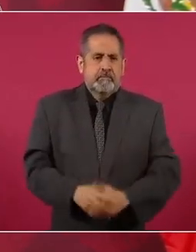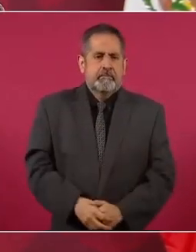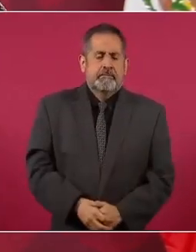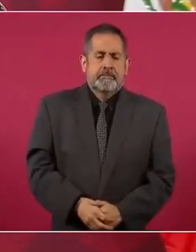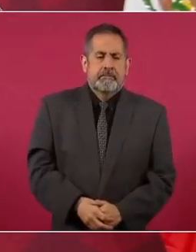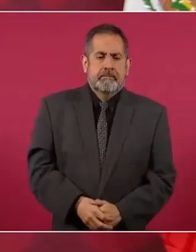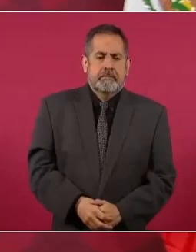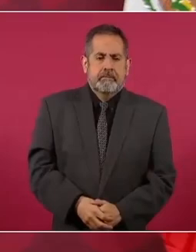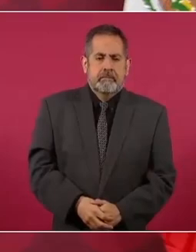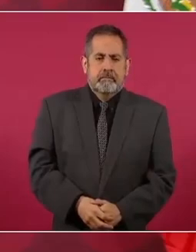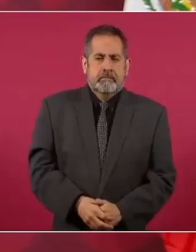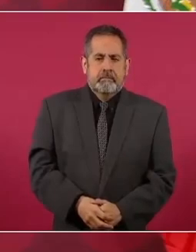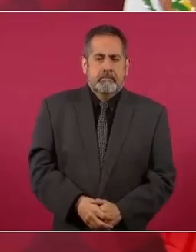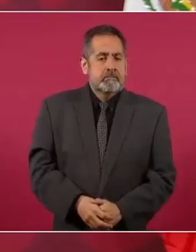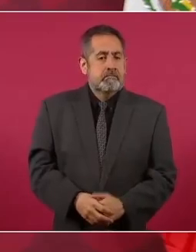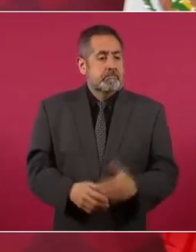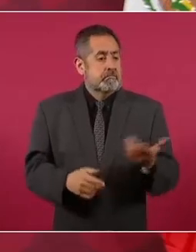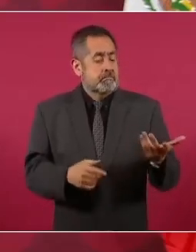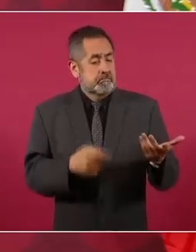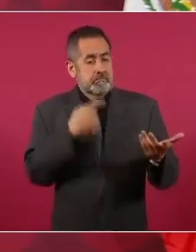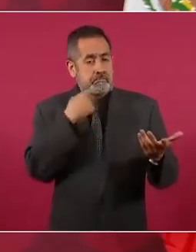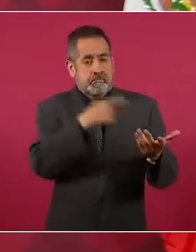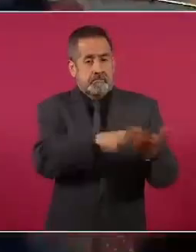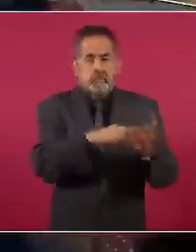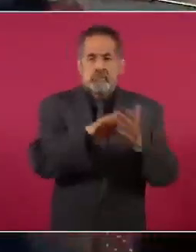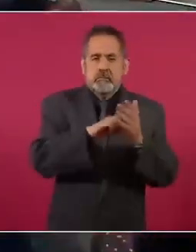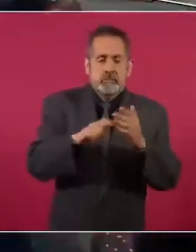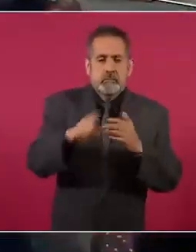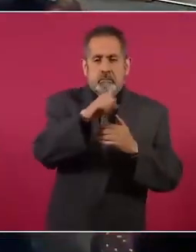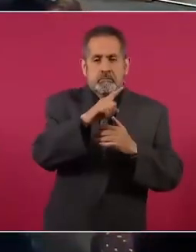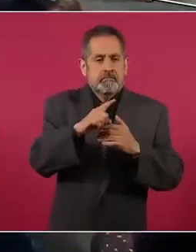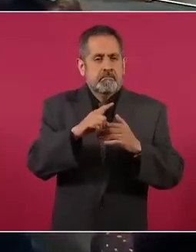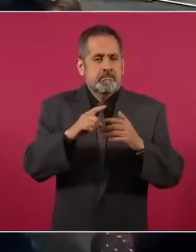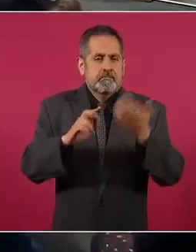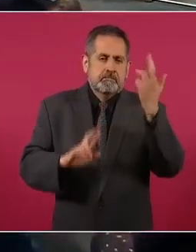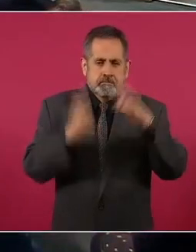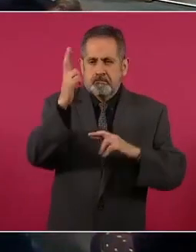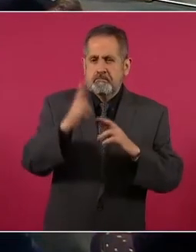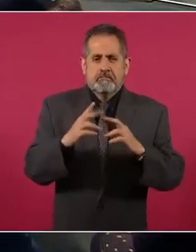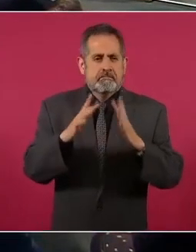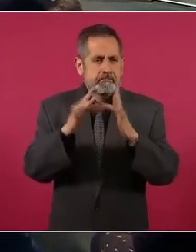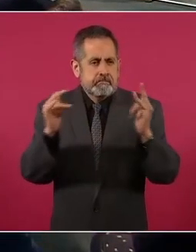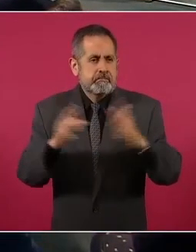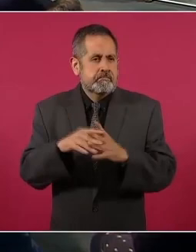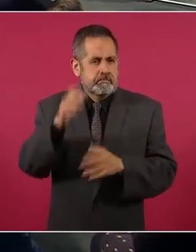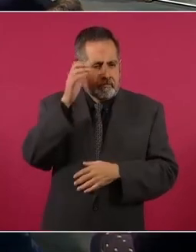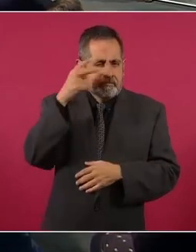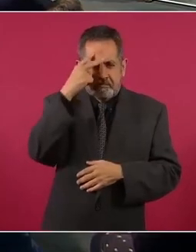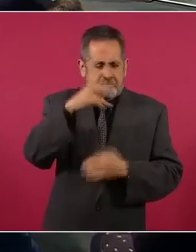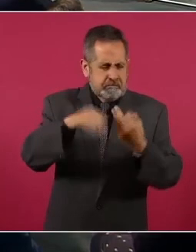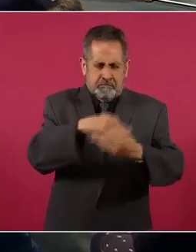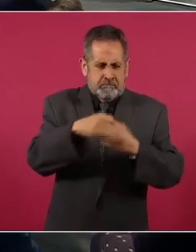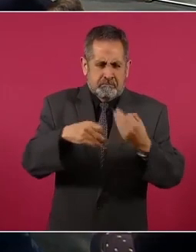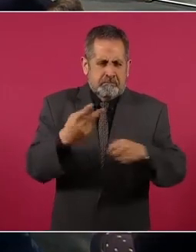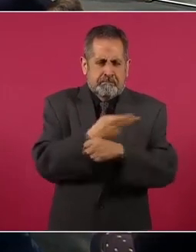desapareces. No, antes. La elección francesa, en la soviética, en la china, en la mexicana, en todas.